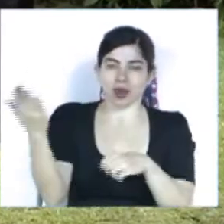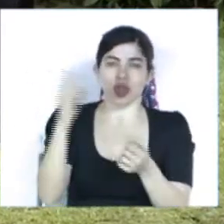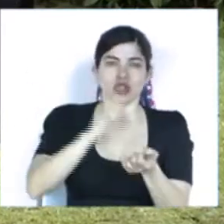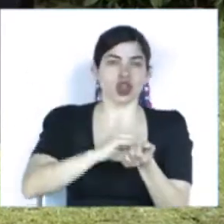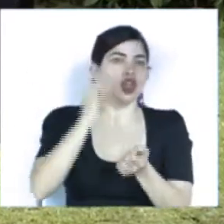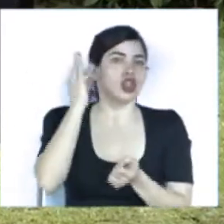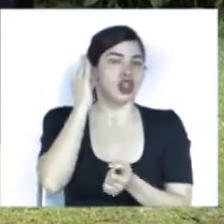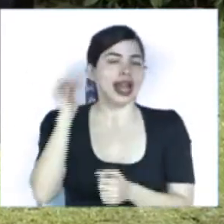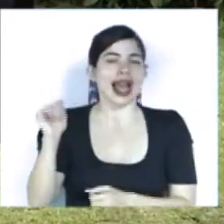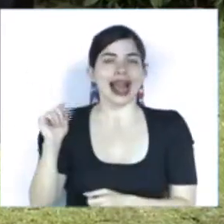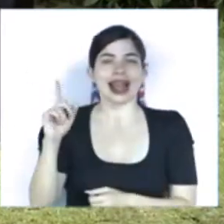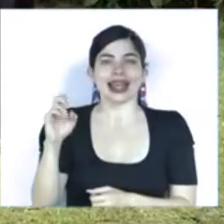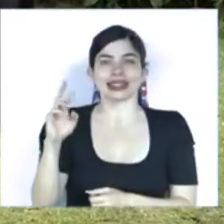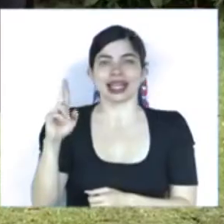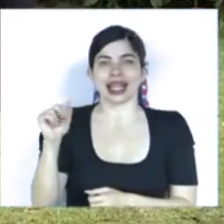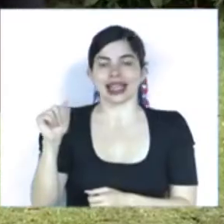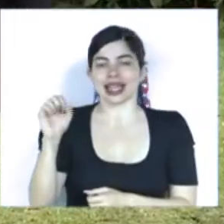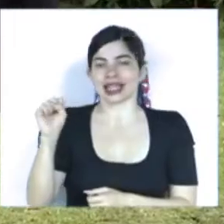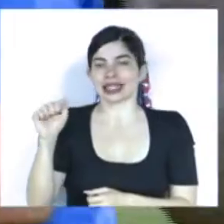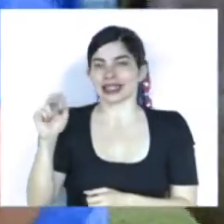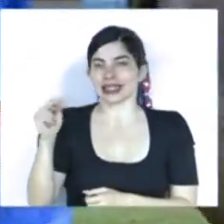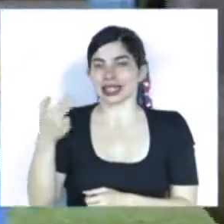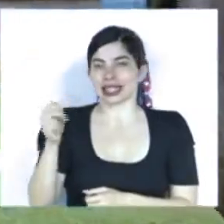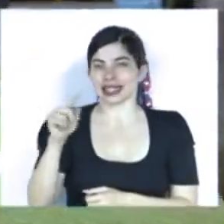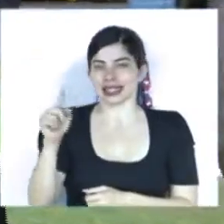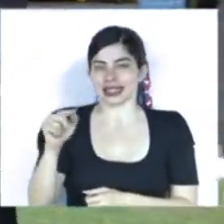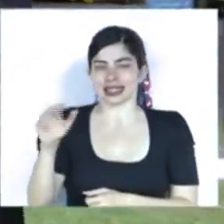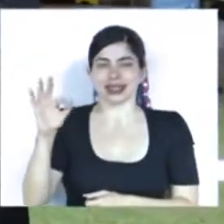doctora Alexandra Sánchez Fernández.